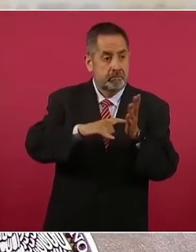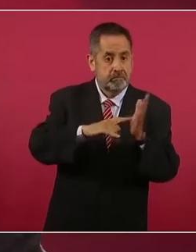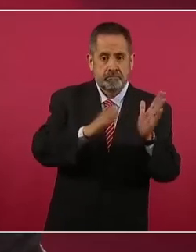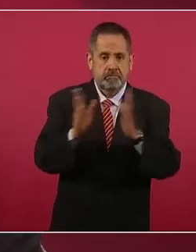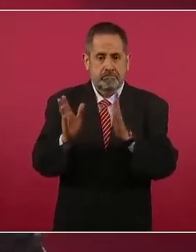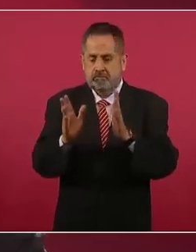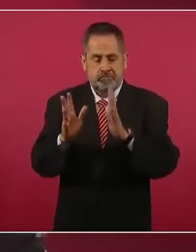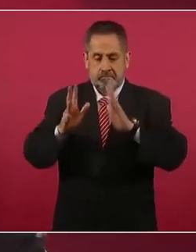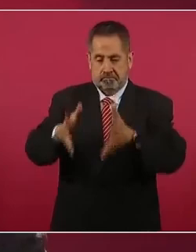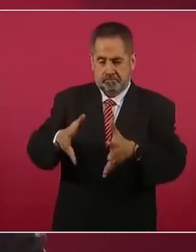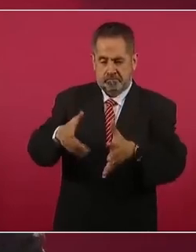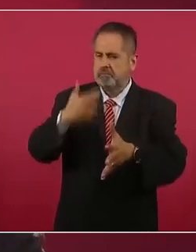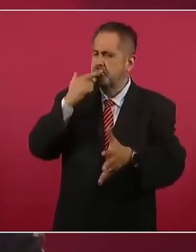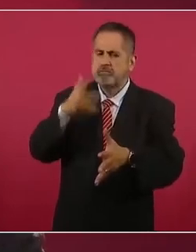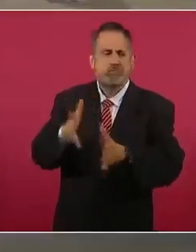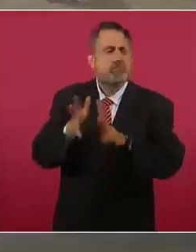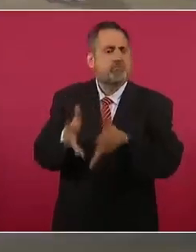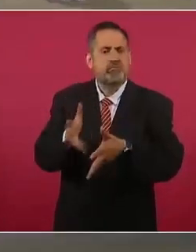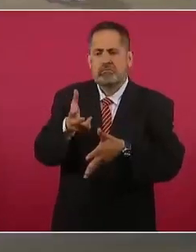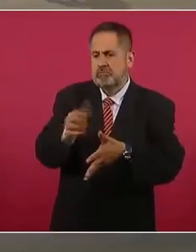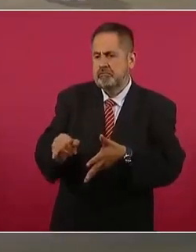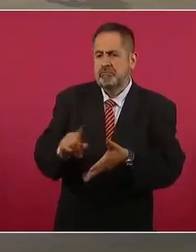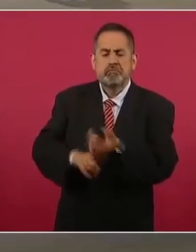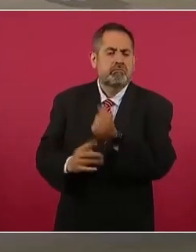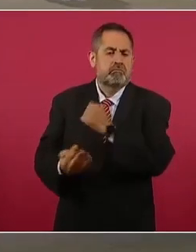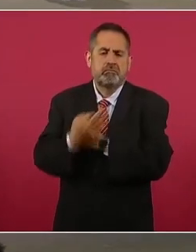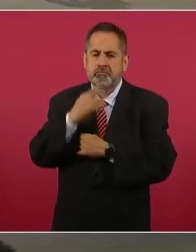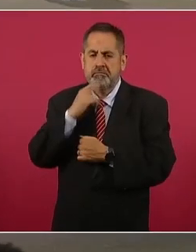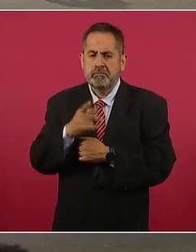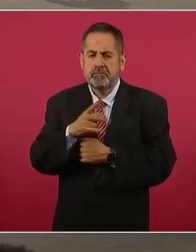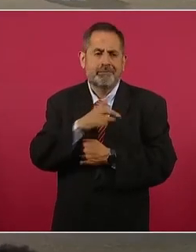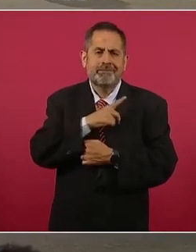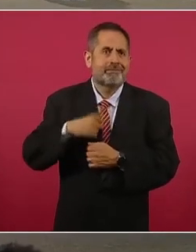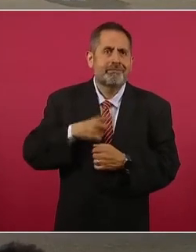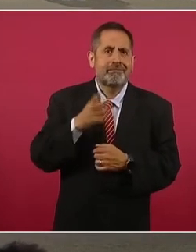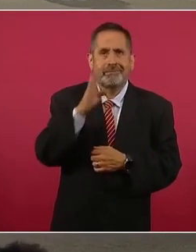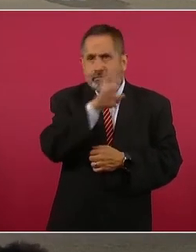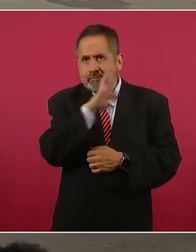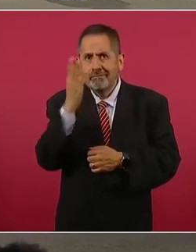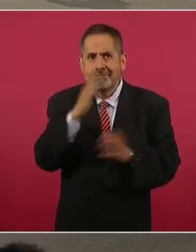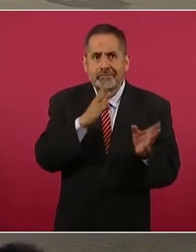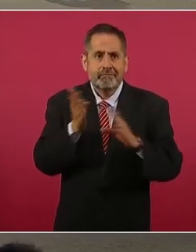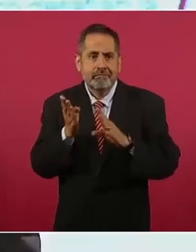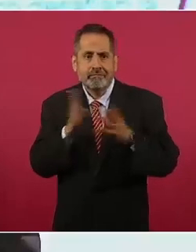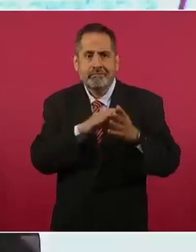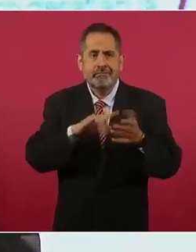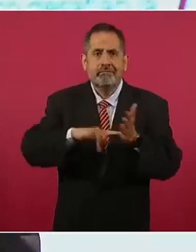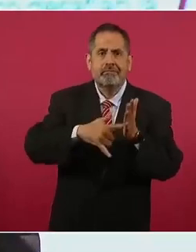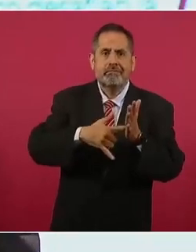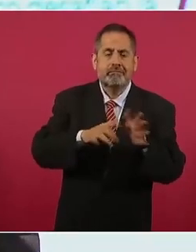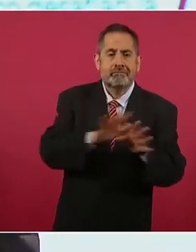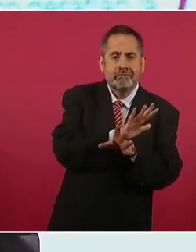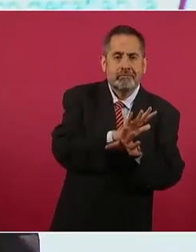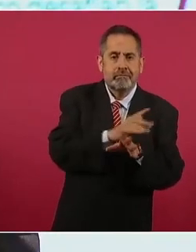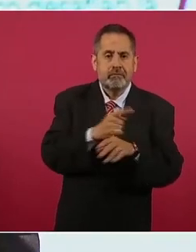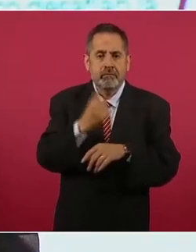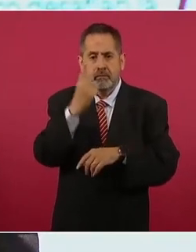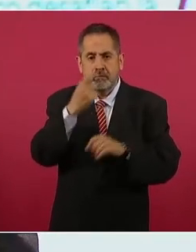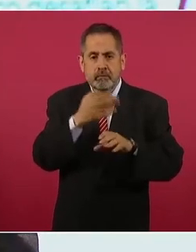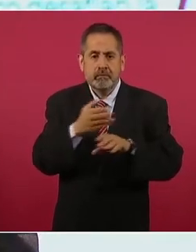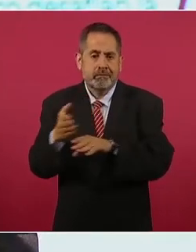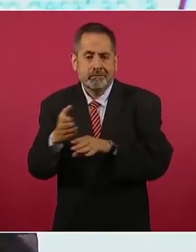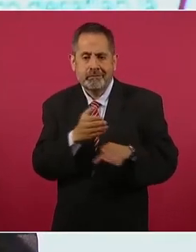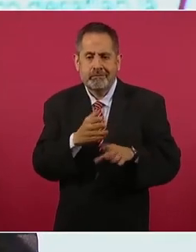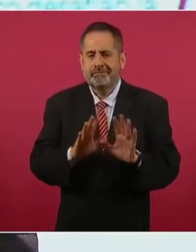superan a las del cambio de horario. Cada vez más, los estudios muestran que las diferencias de tiempo entre el